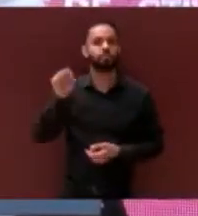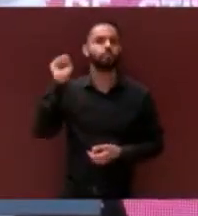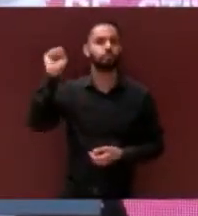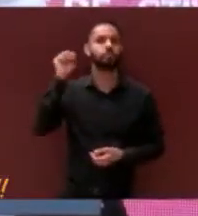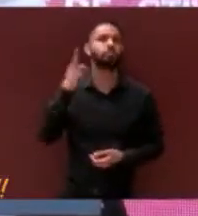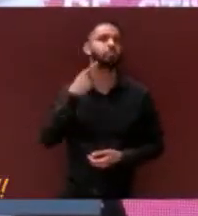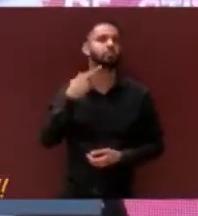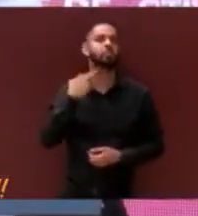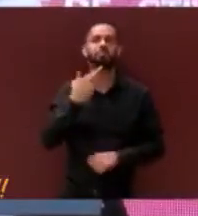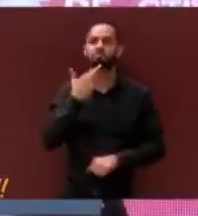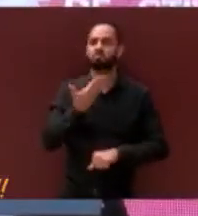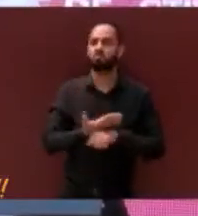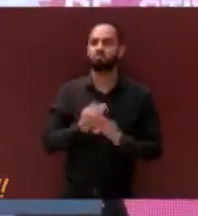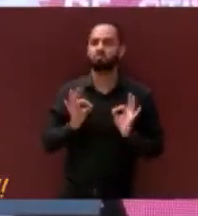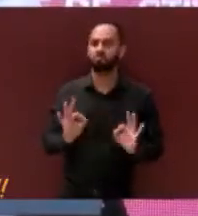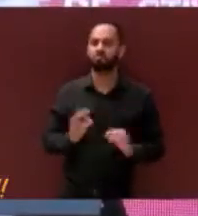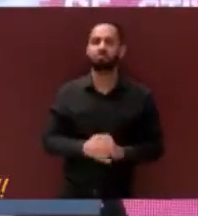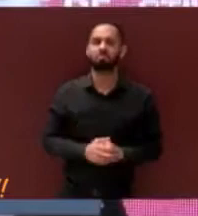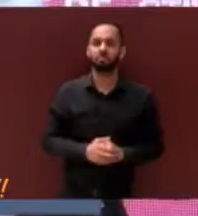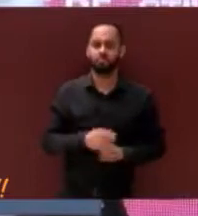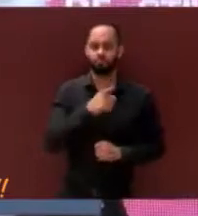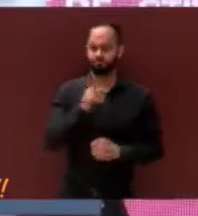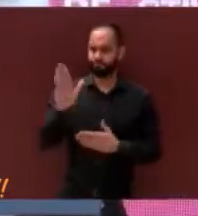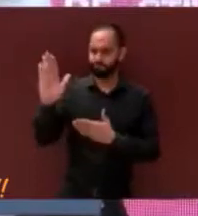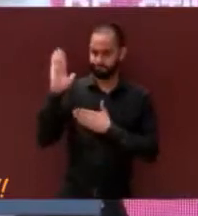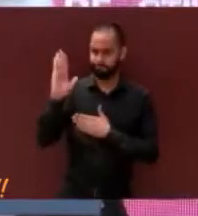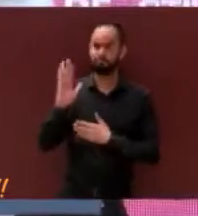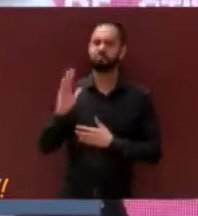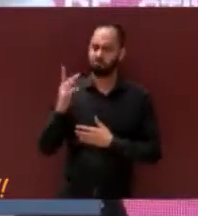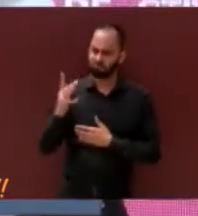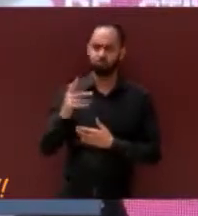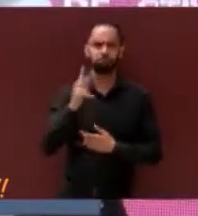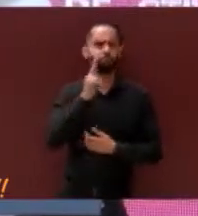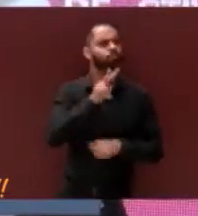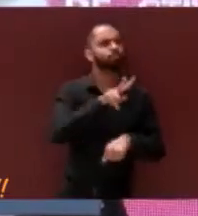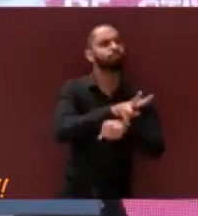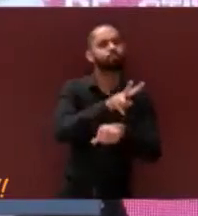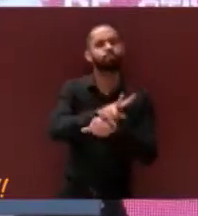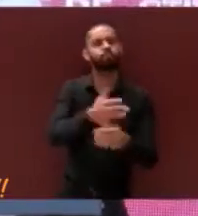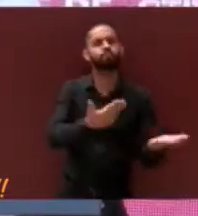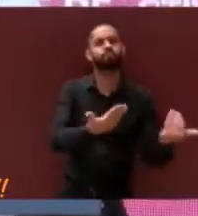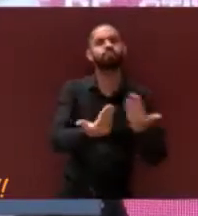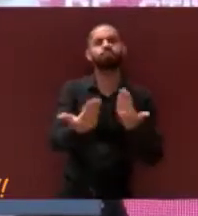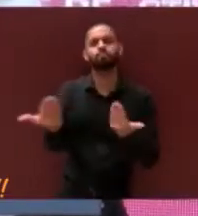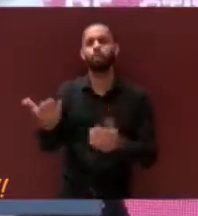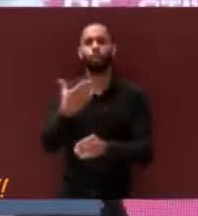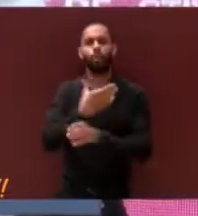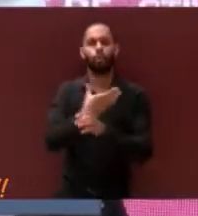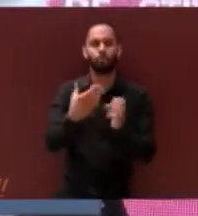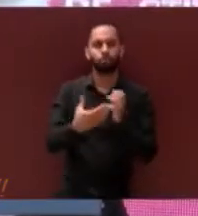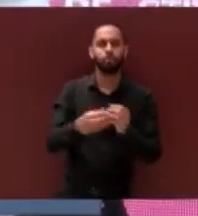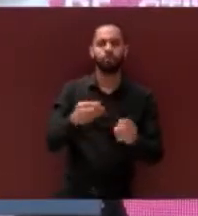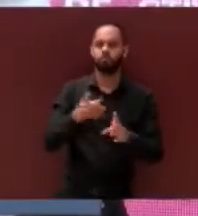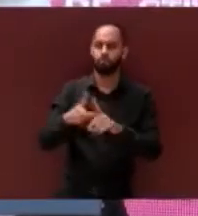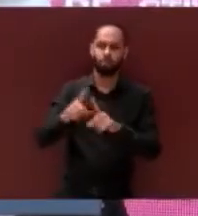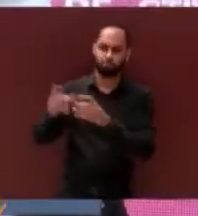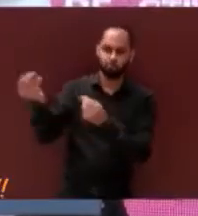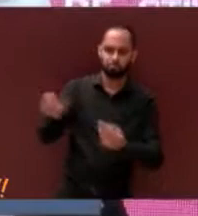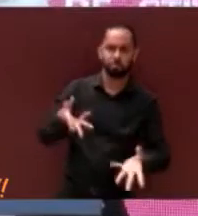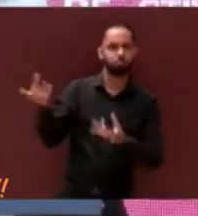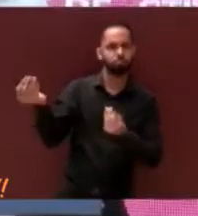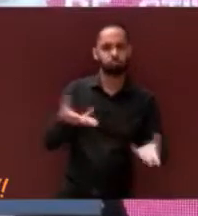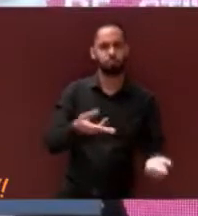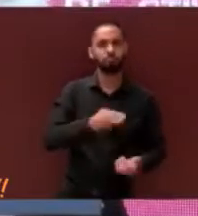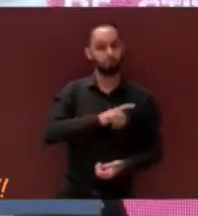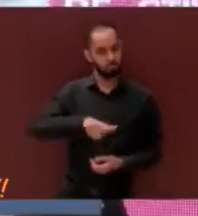responsable. Siempre con el férreo compromiso de verificar en la utilización de los bienes y los recursos municipales